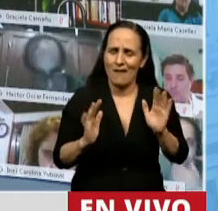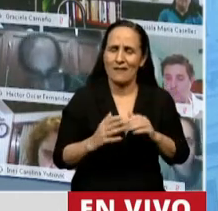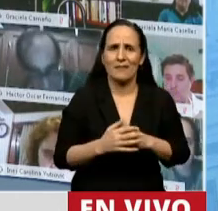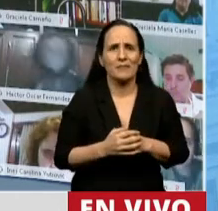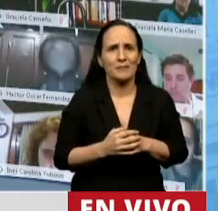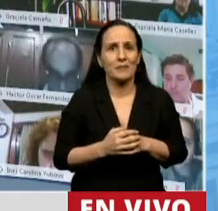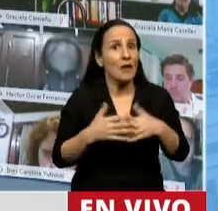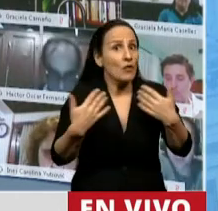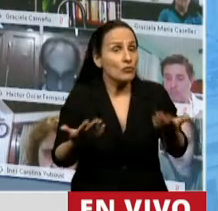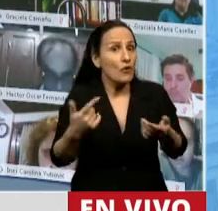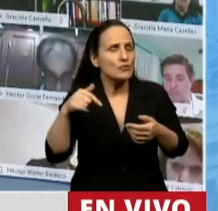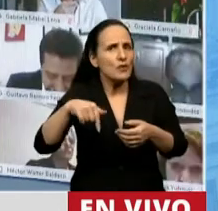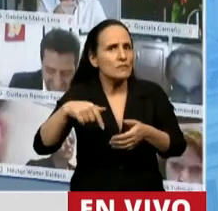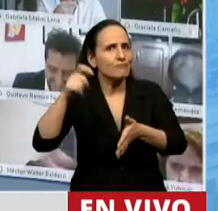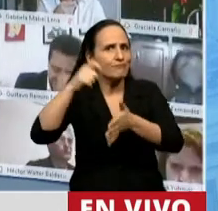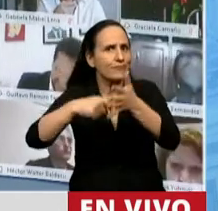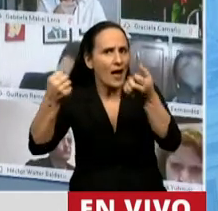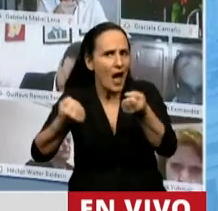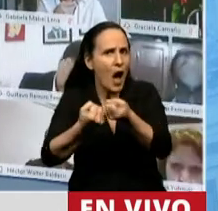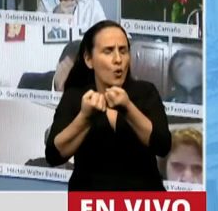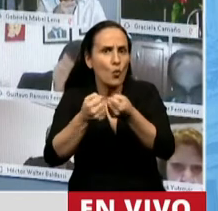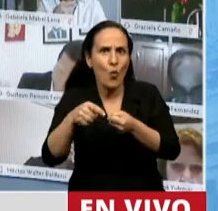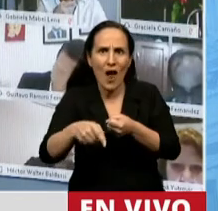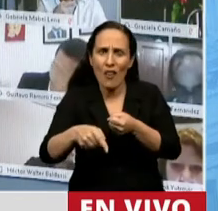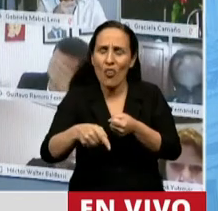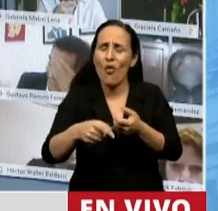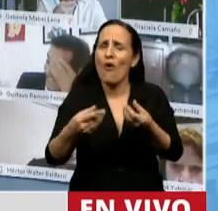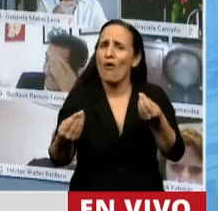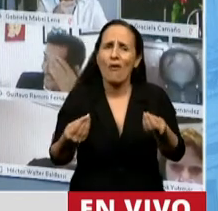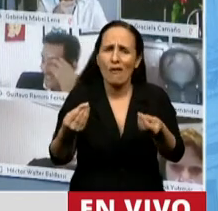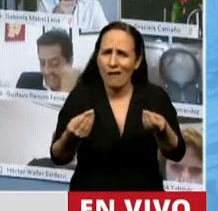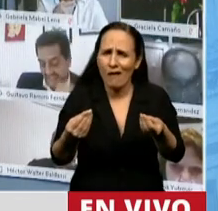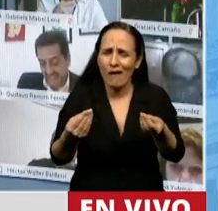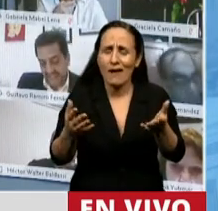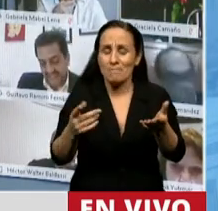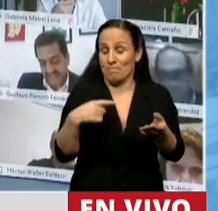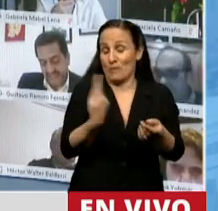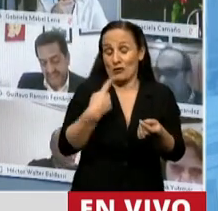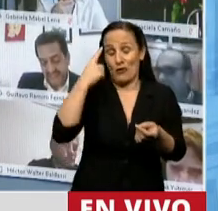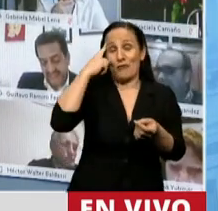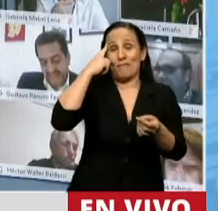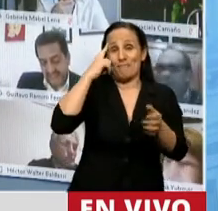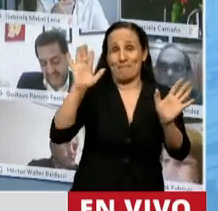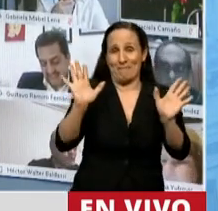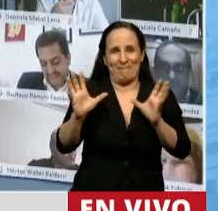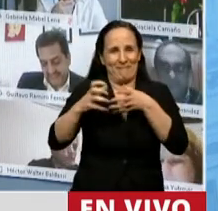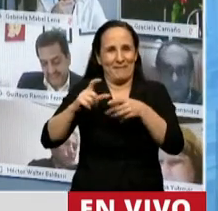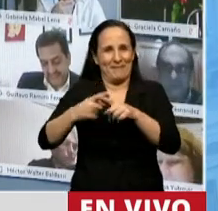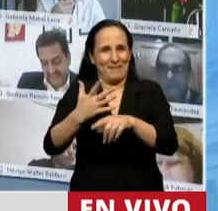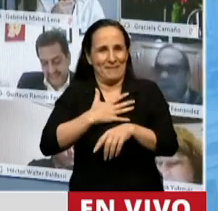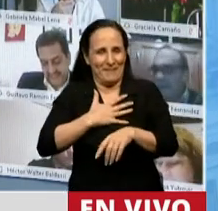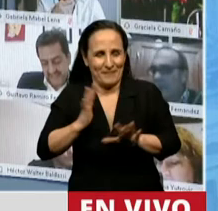constituye por lo menos para nosotros desde nuestro interbloque una